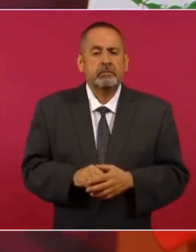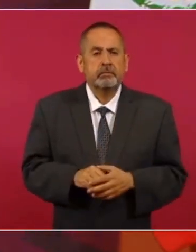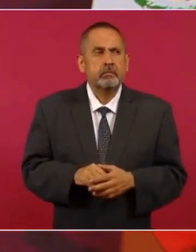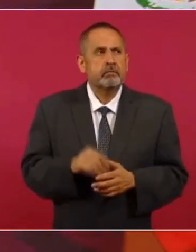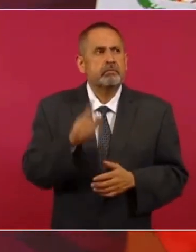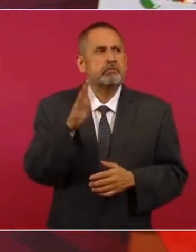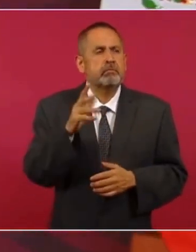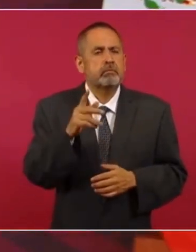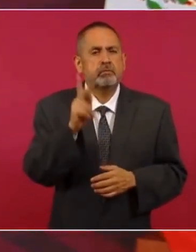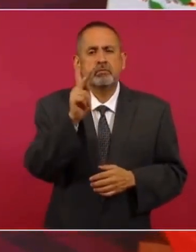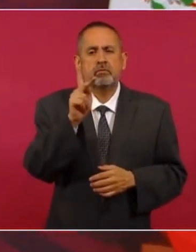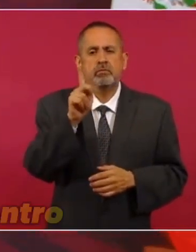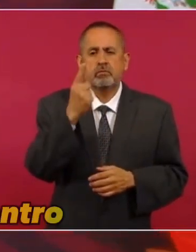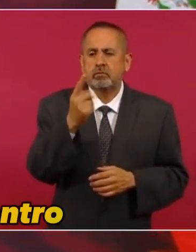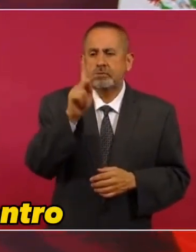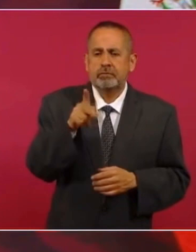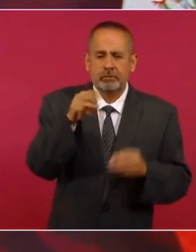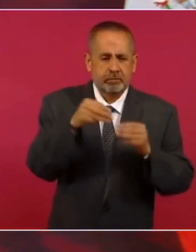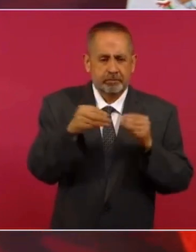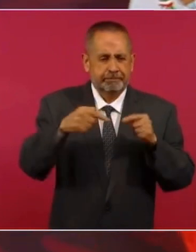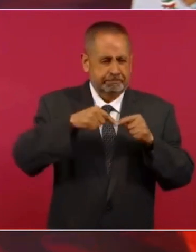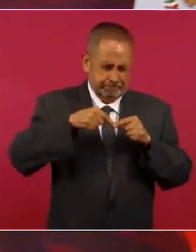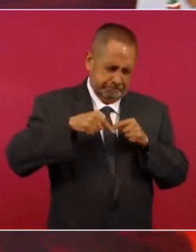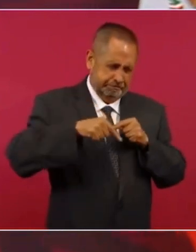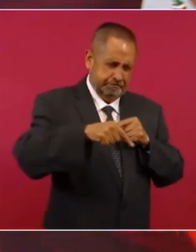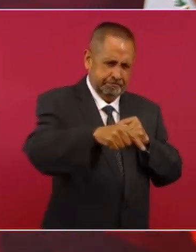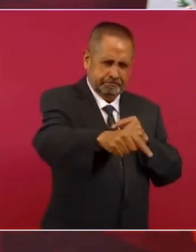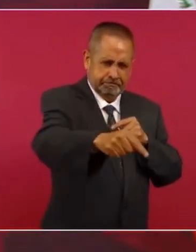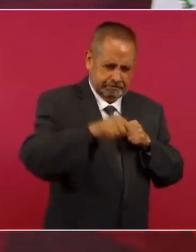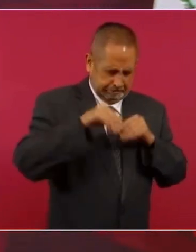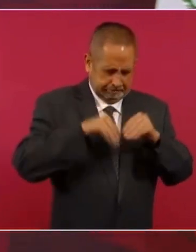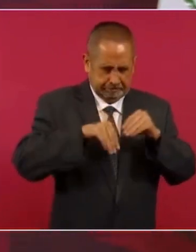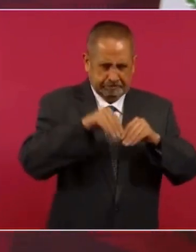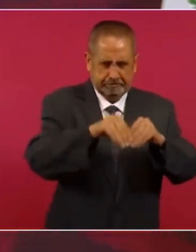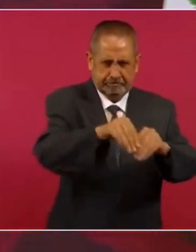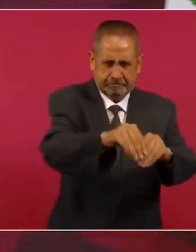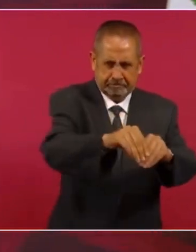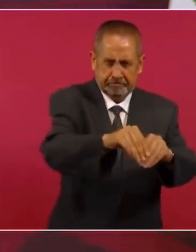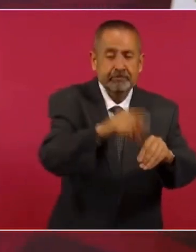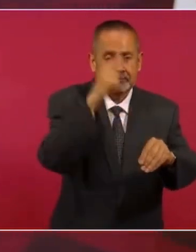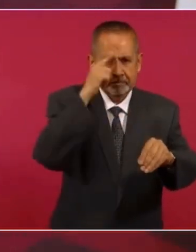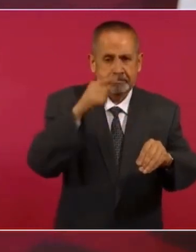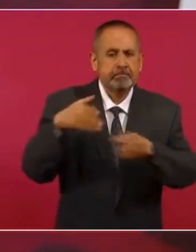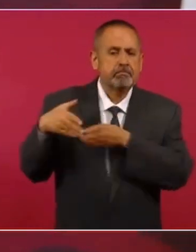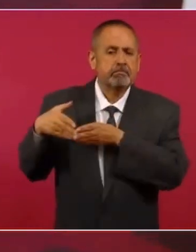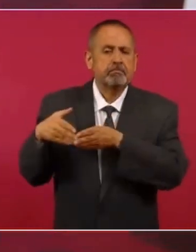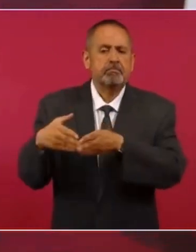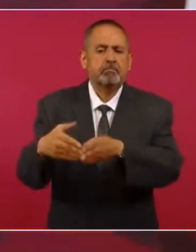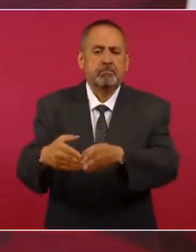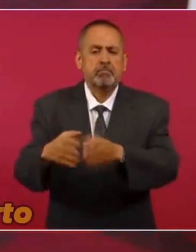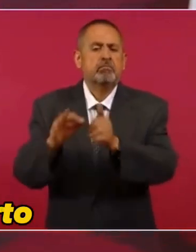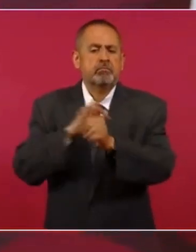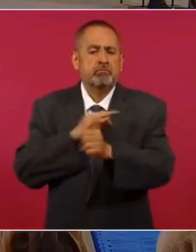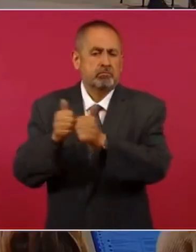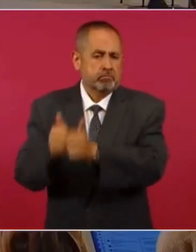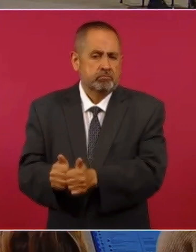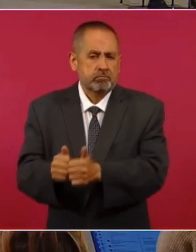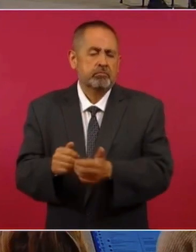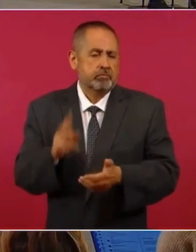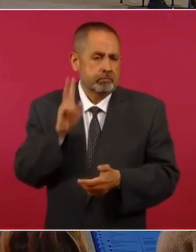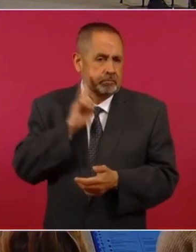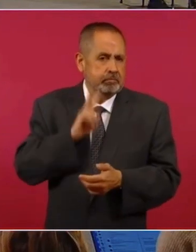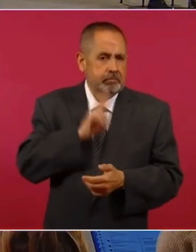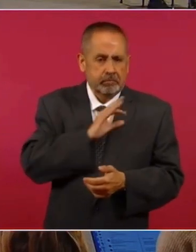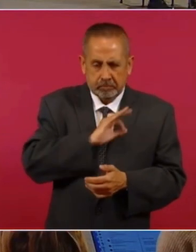kilómetro y medio mar adentro para darle más estabilidad al puerto y